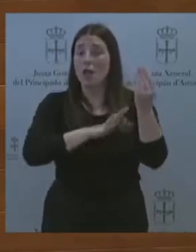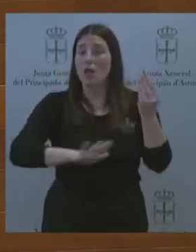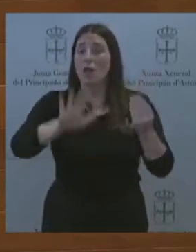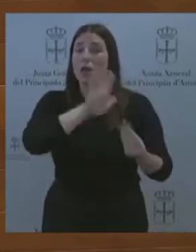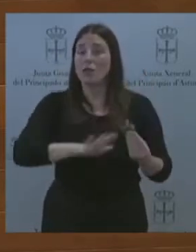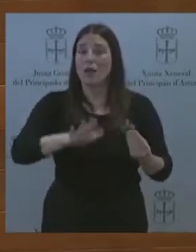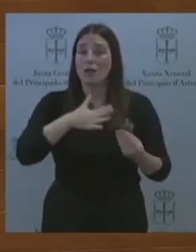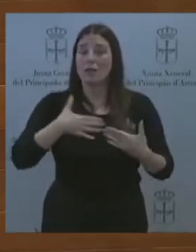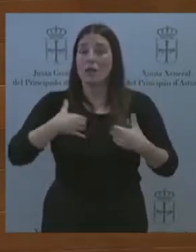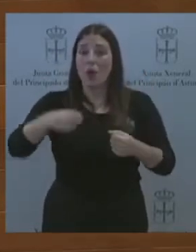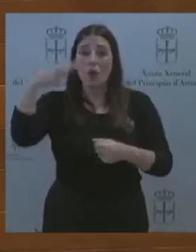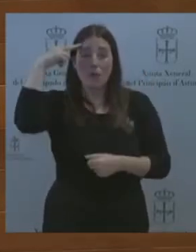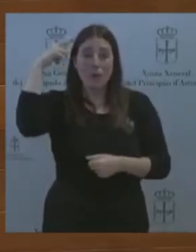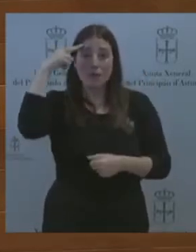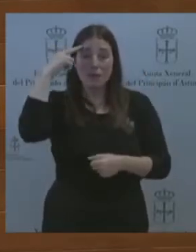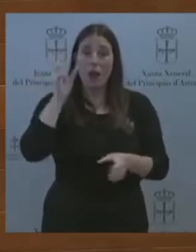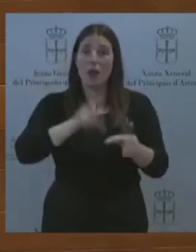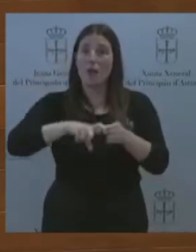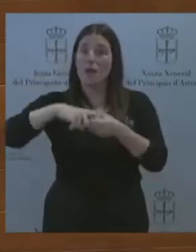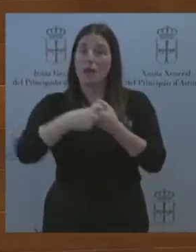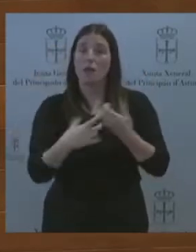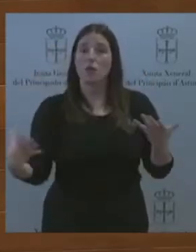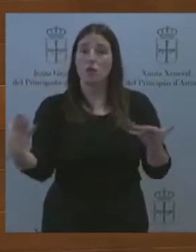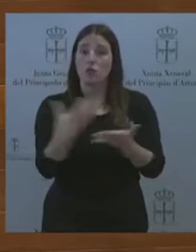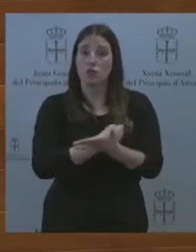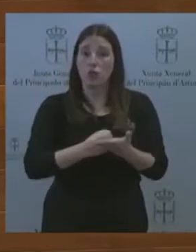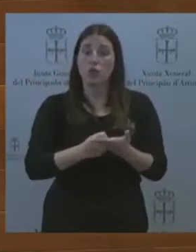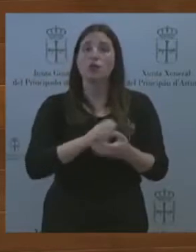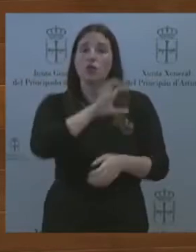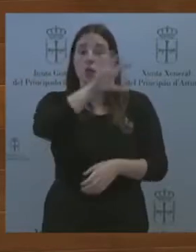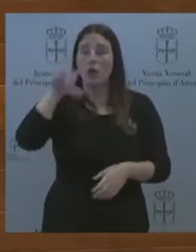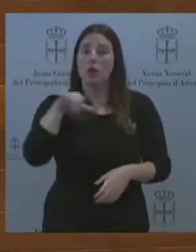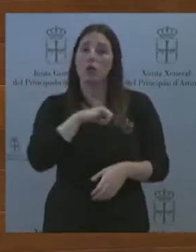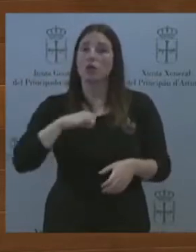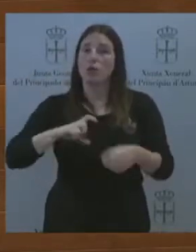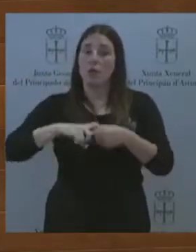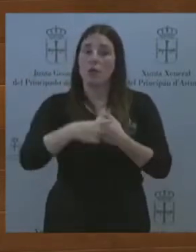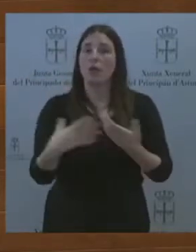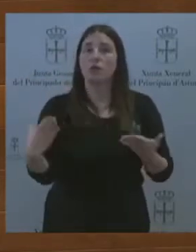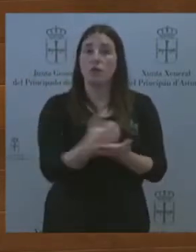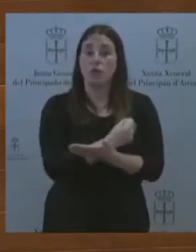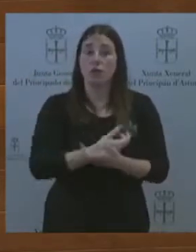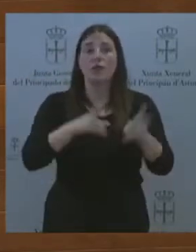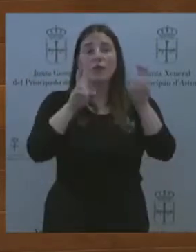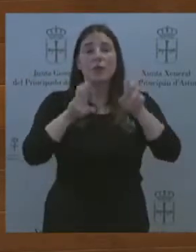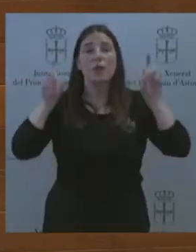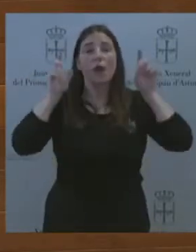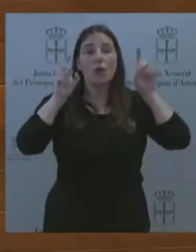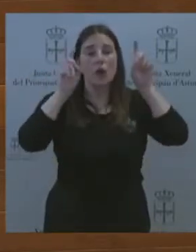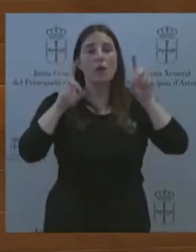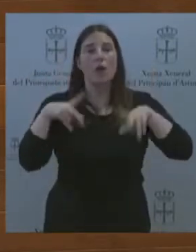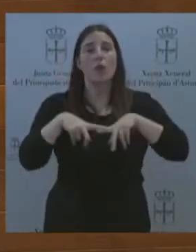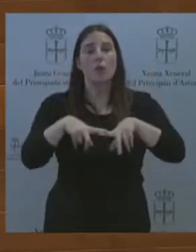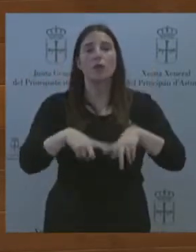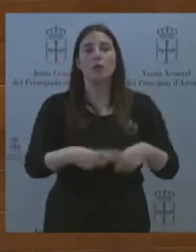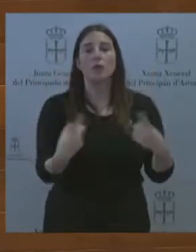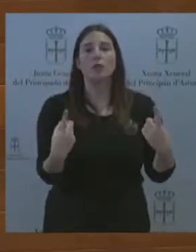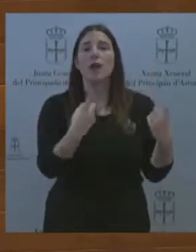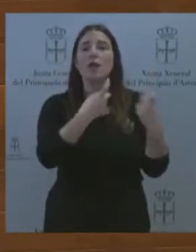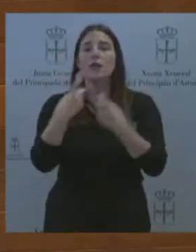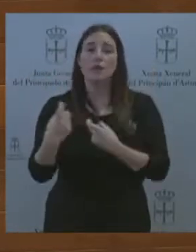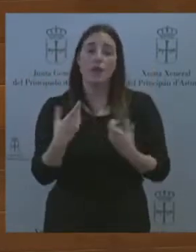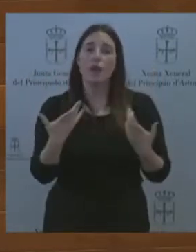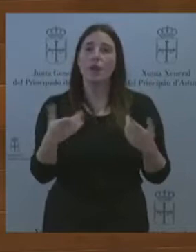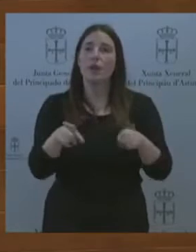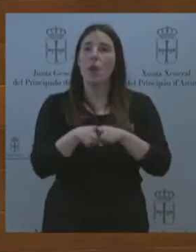evidentemente, todas las comunidades. En materia de educación, compartimos la necesidad de un mejor y mayor reparto de dotaciones de recursos. Todos